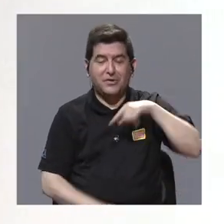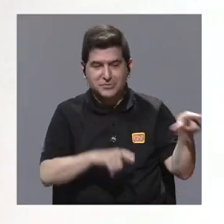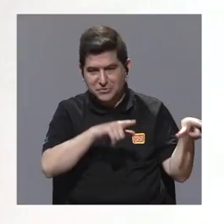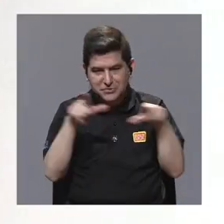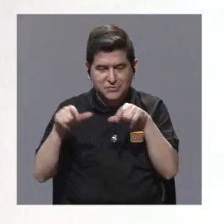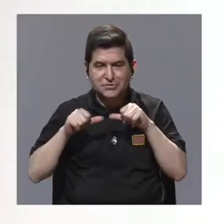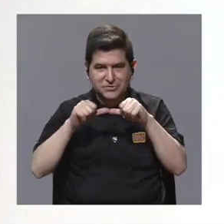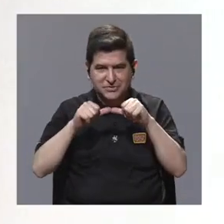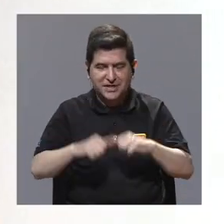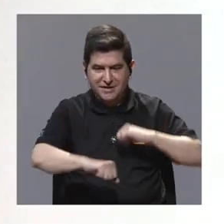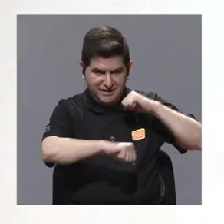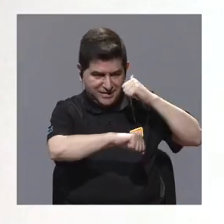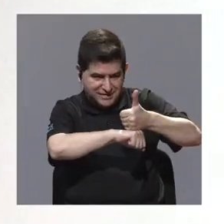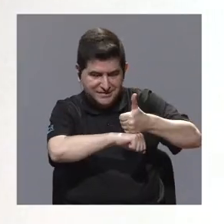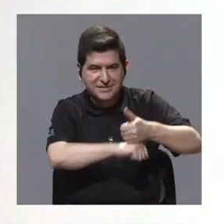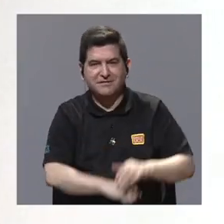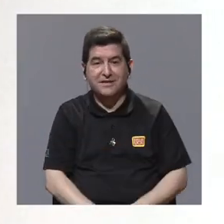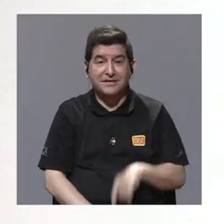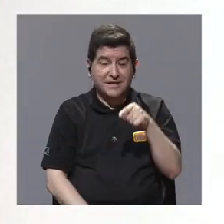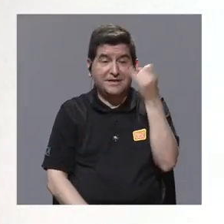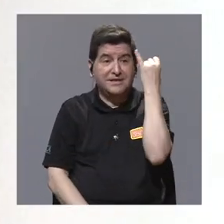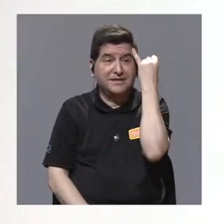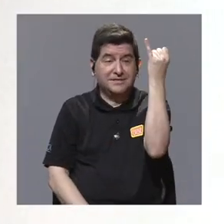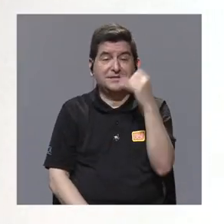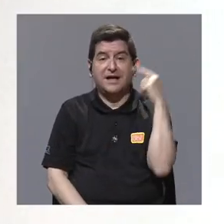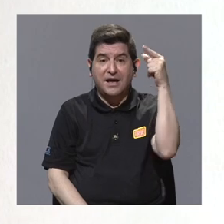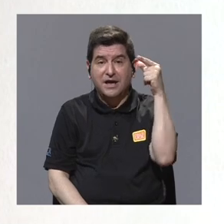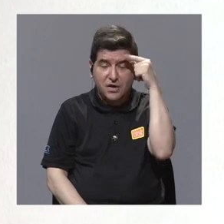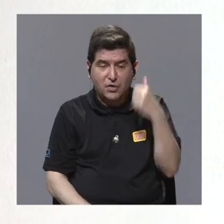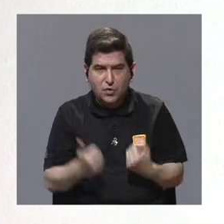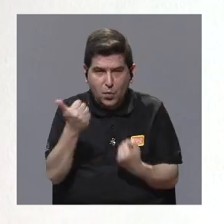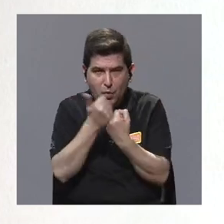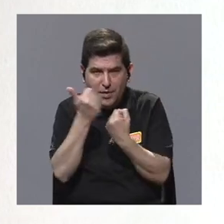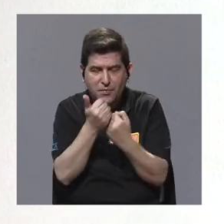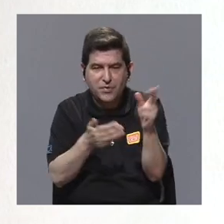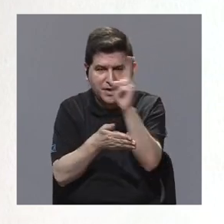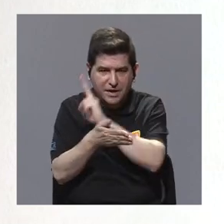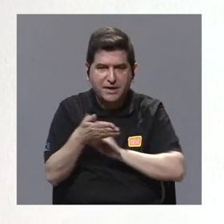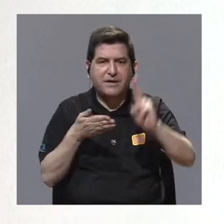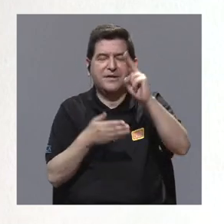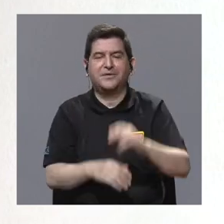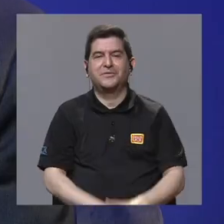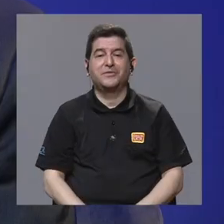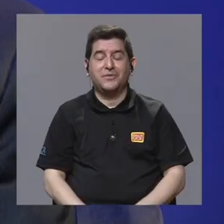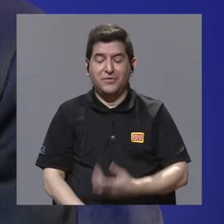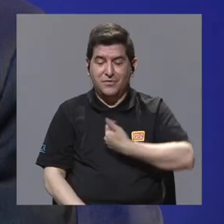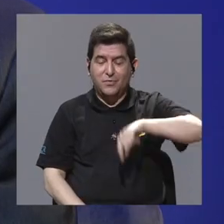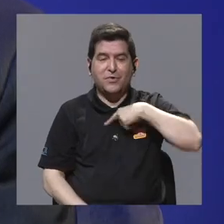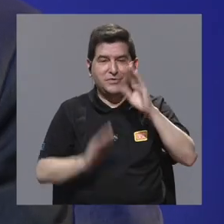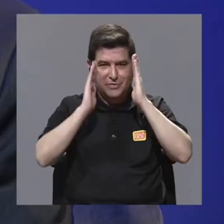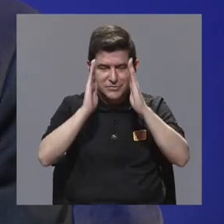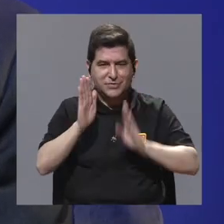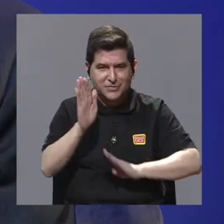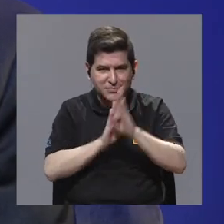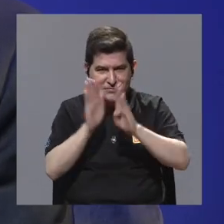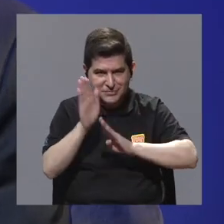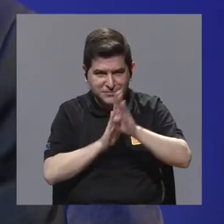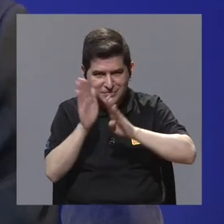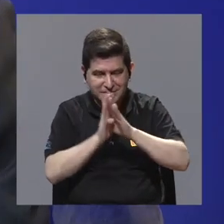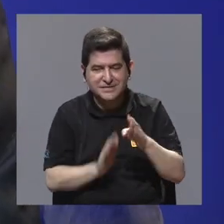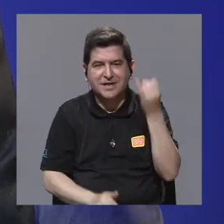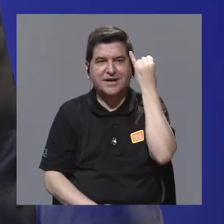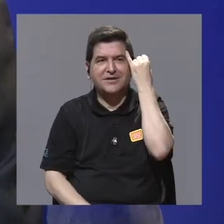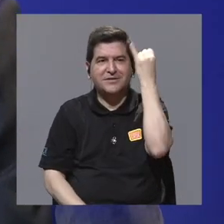para seguir posicionando este concepto y por supuesto apoyar a la universidad. Vamos a estar muy pendientes del desarrollo de este